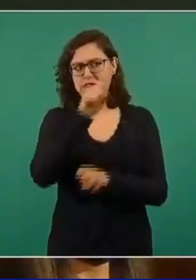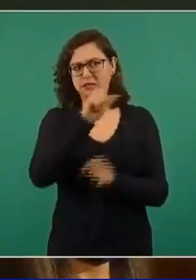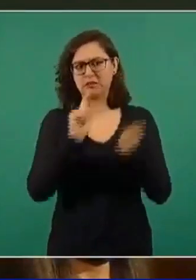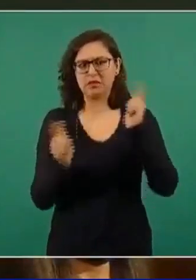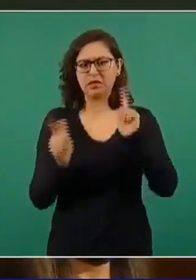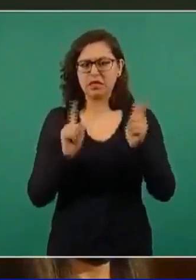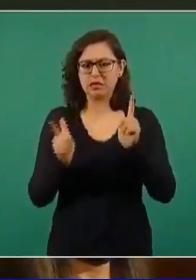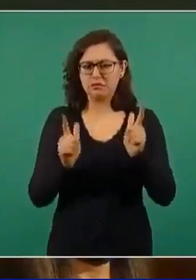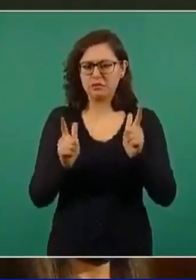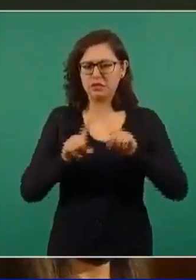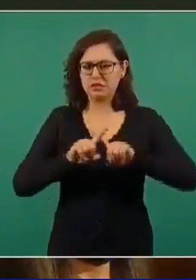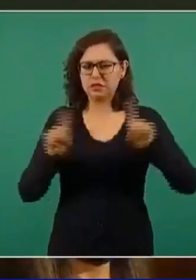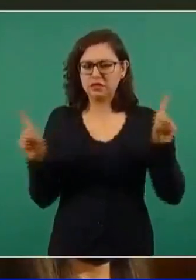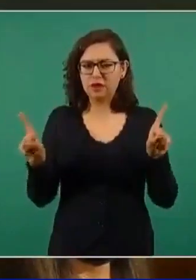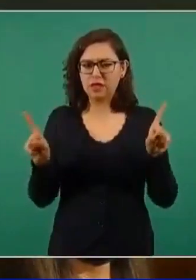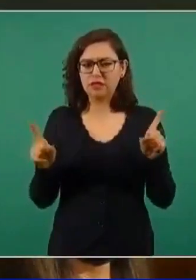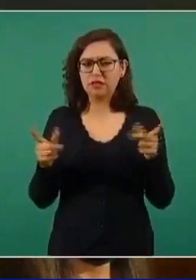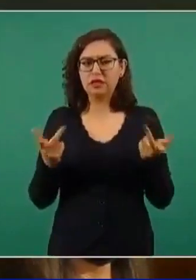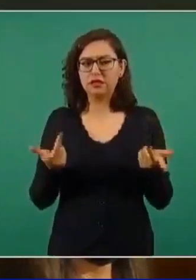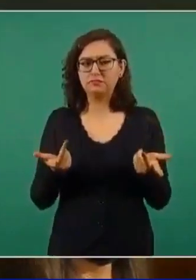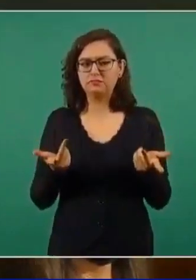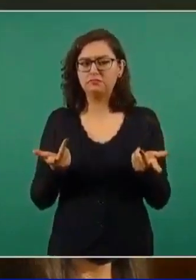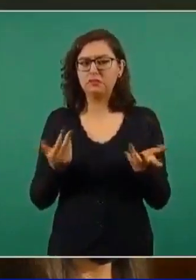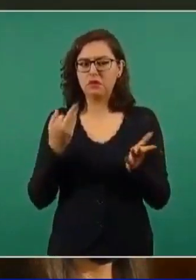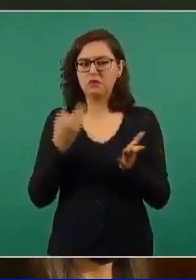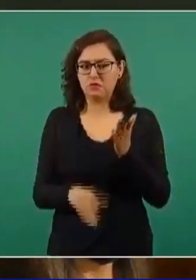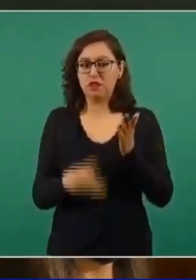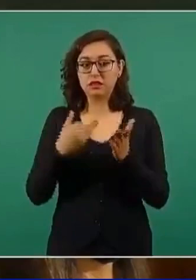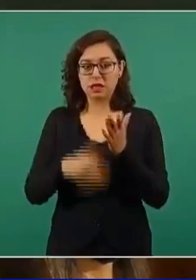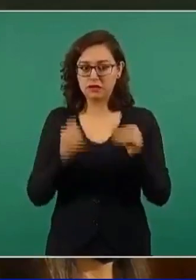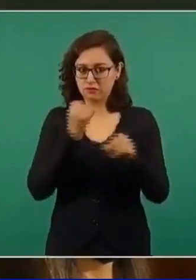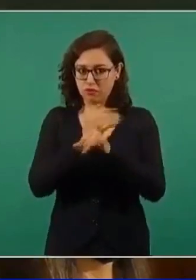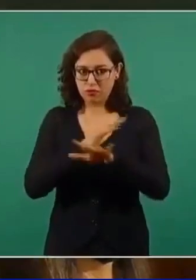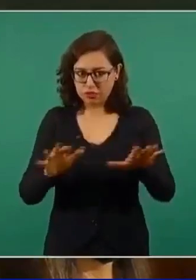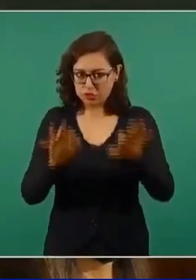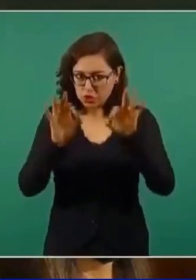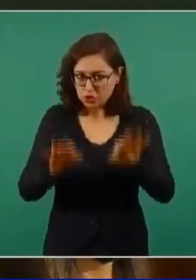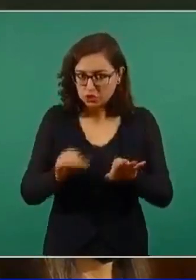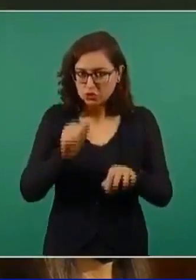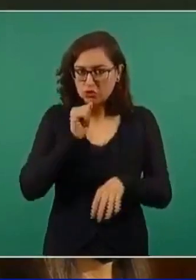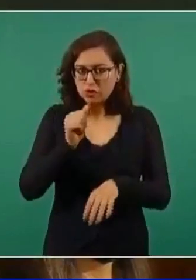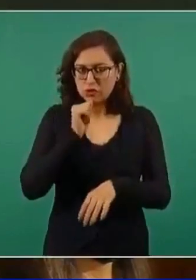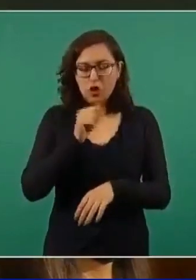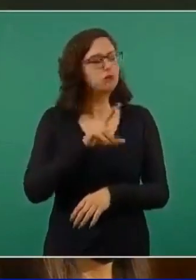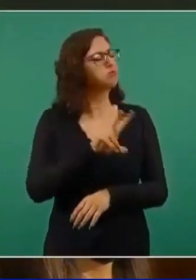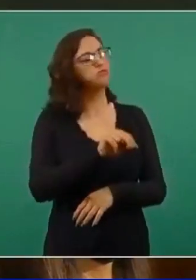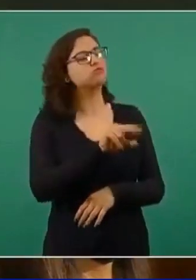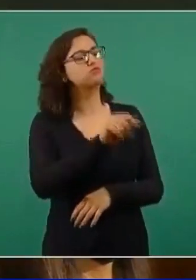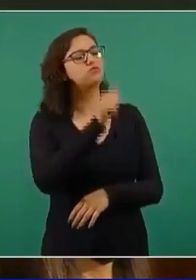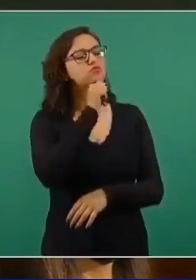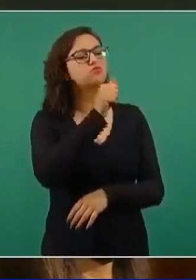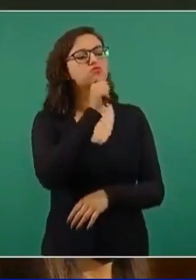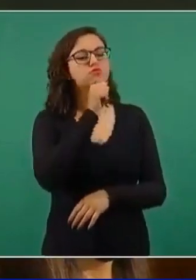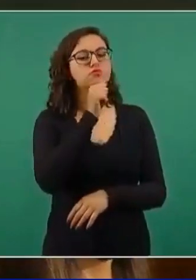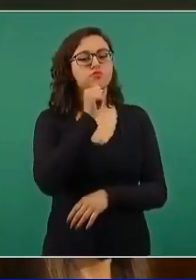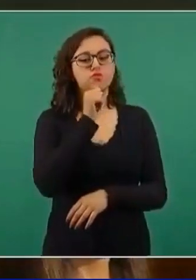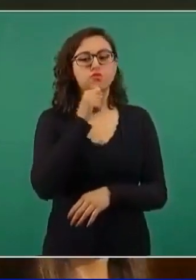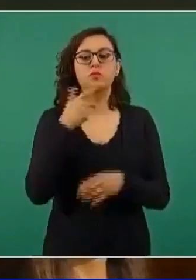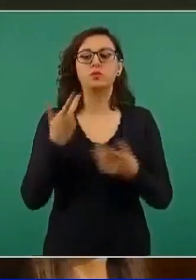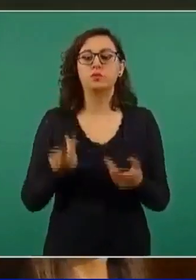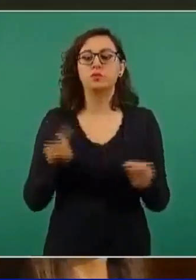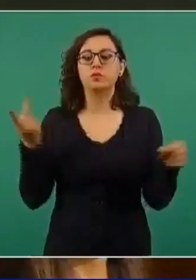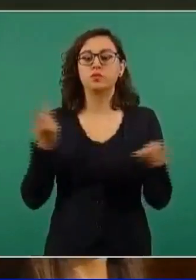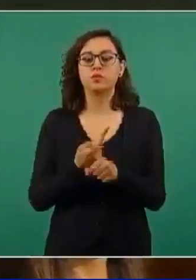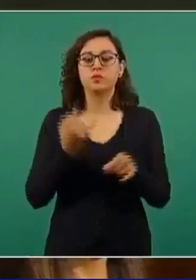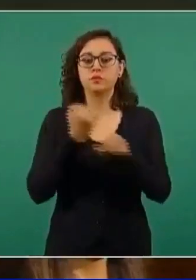¿No han dado un informe muy detallado todavía sobre esto? No, no, no. ¿Han dado un informe sobre las pérdidas